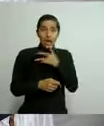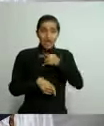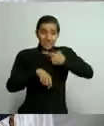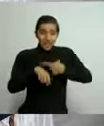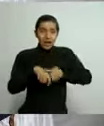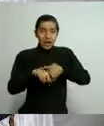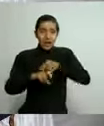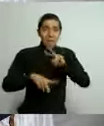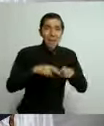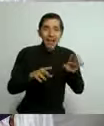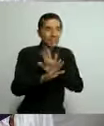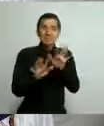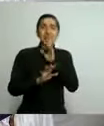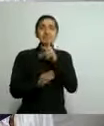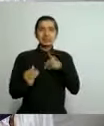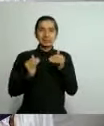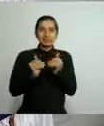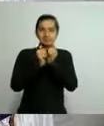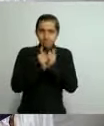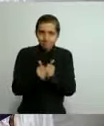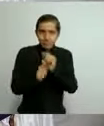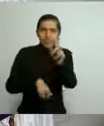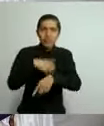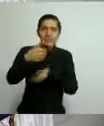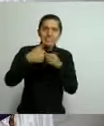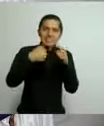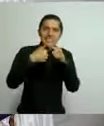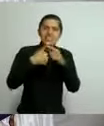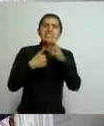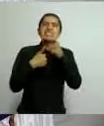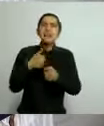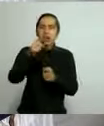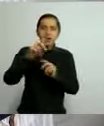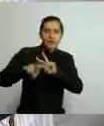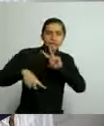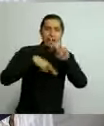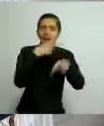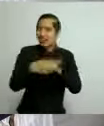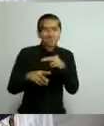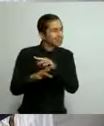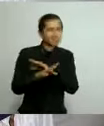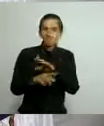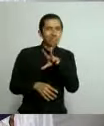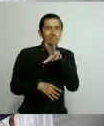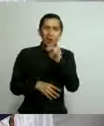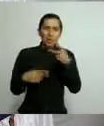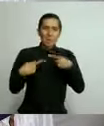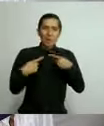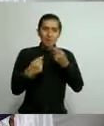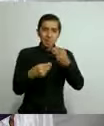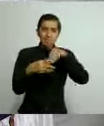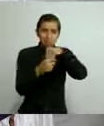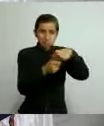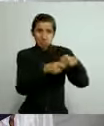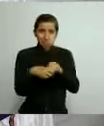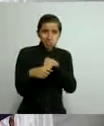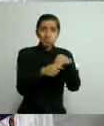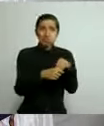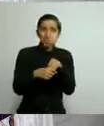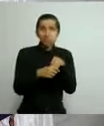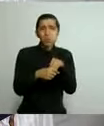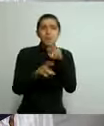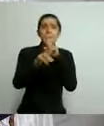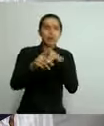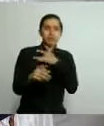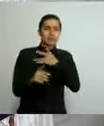vulnerables. Seis, no asistas a lugares con concentración de personas, toma